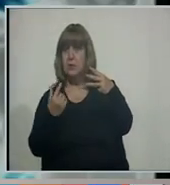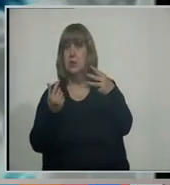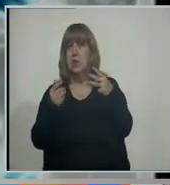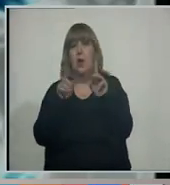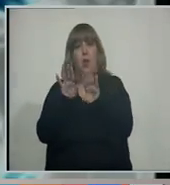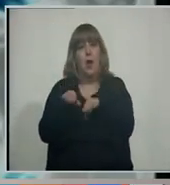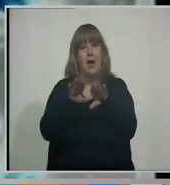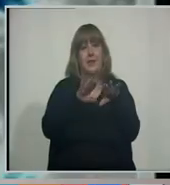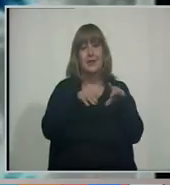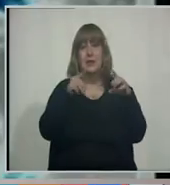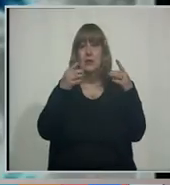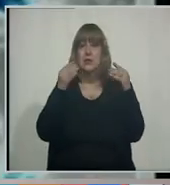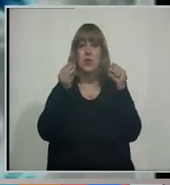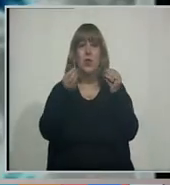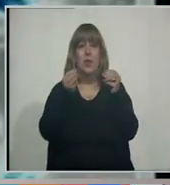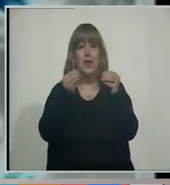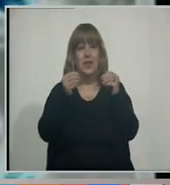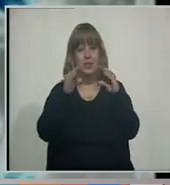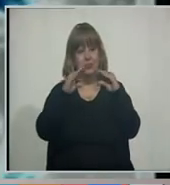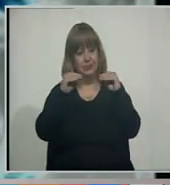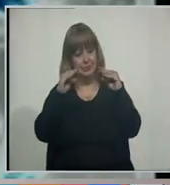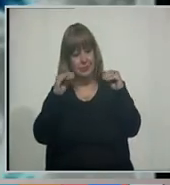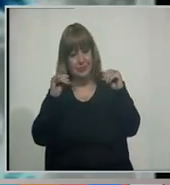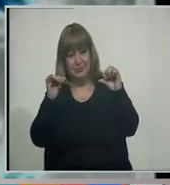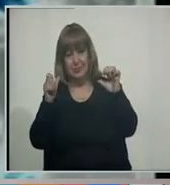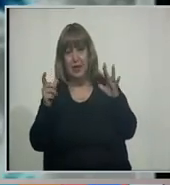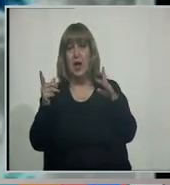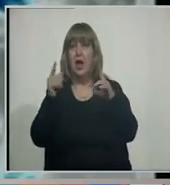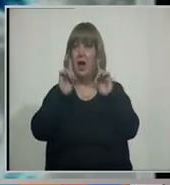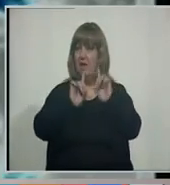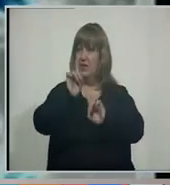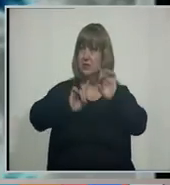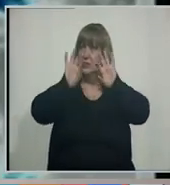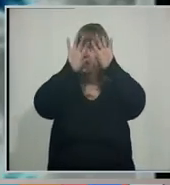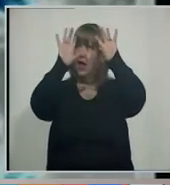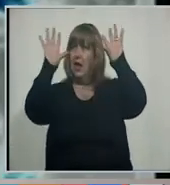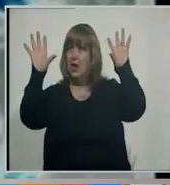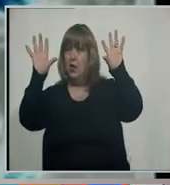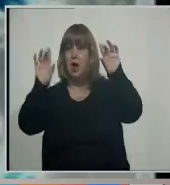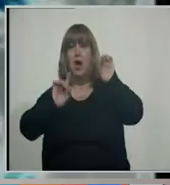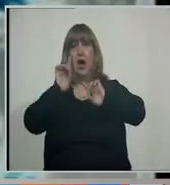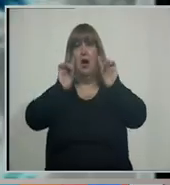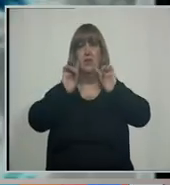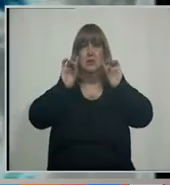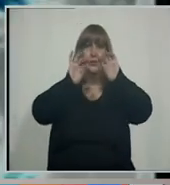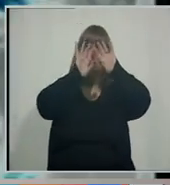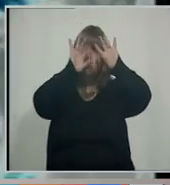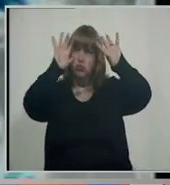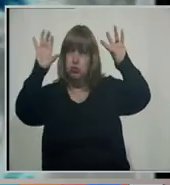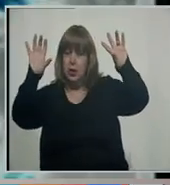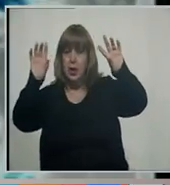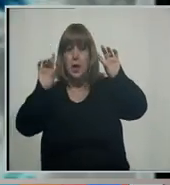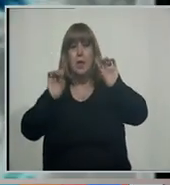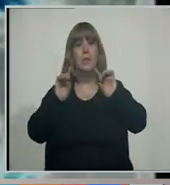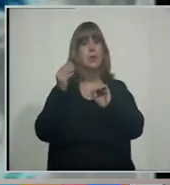una alternancia en la nubosidad que va a permitir tener momentos de cielo cubierto, con momentos de cielo parcialmente cubierto, solo que a partir